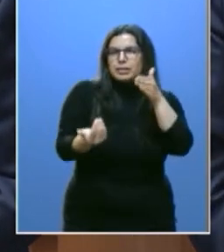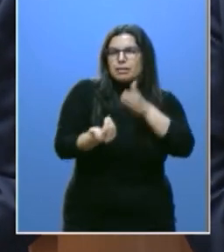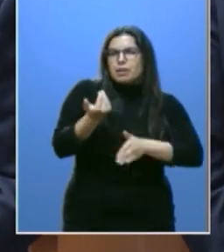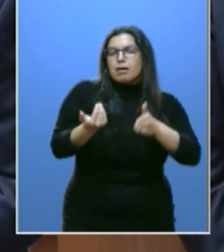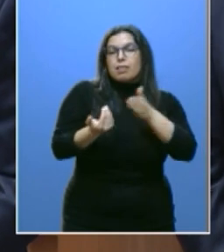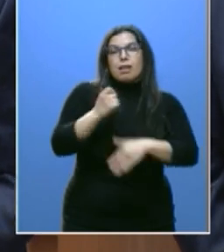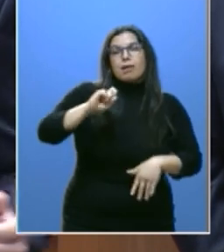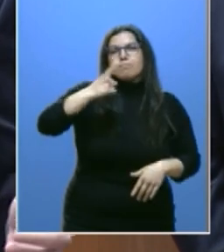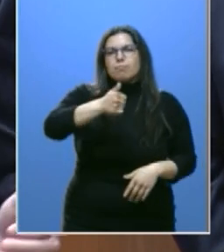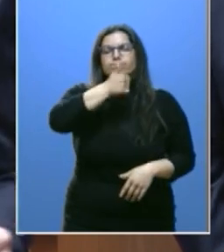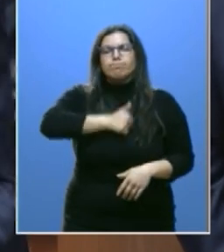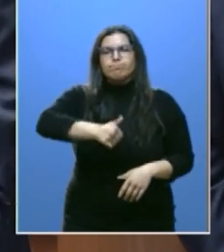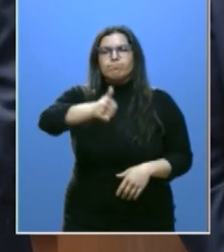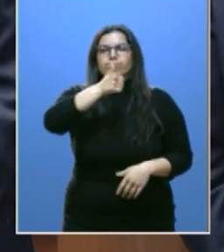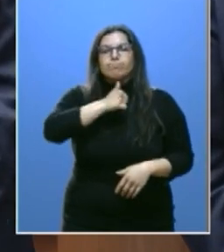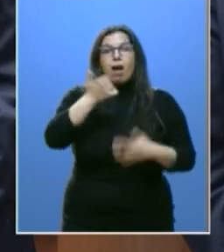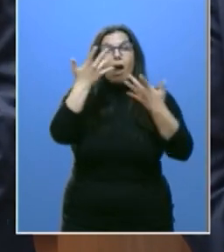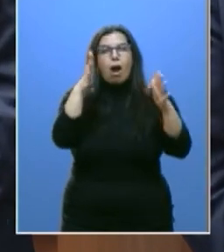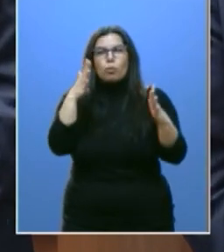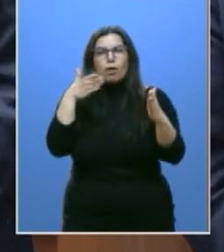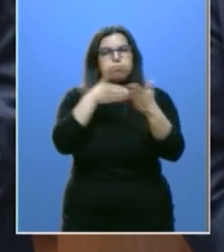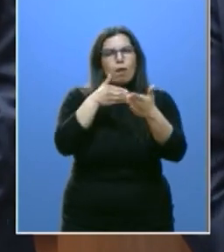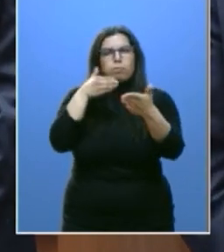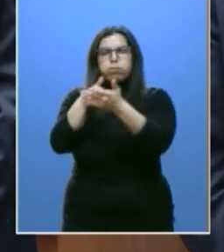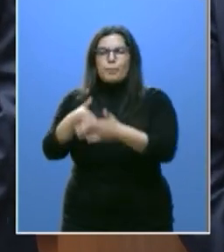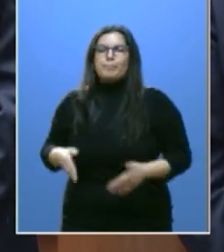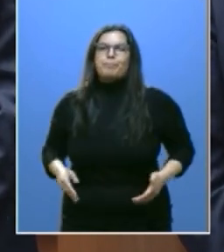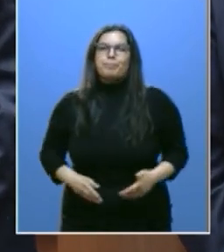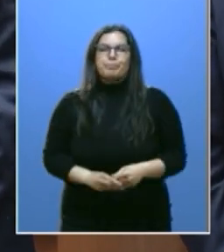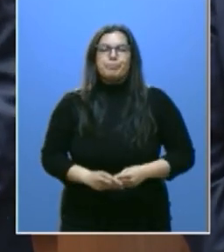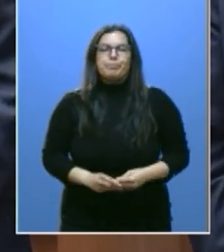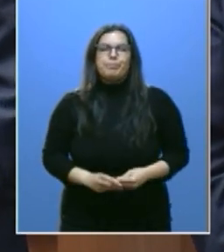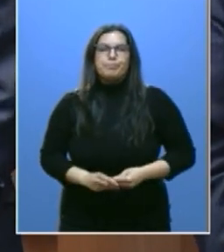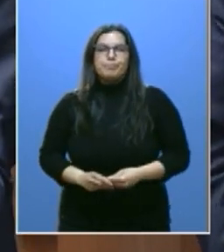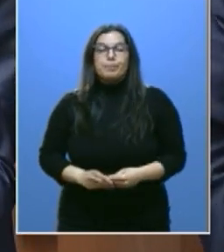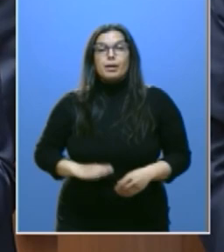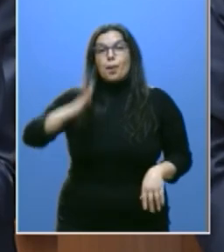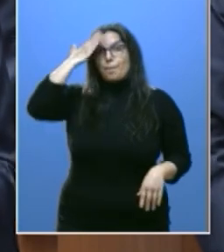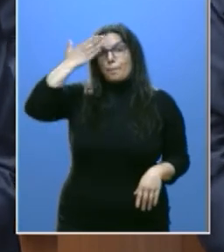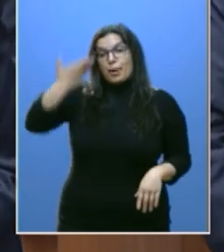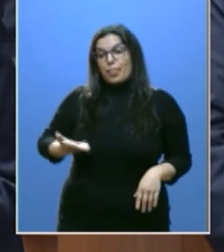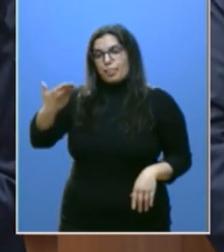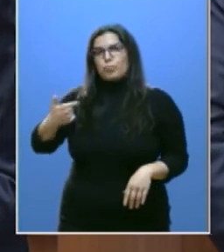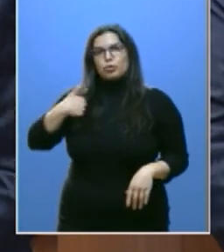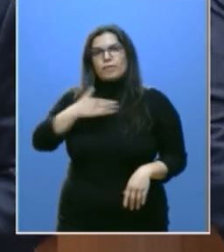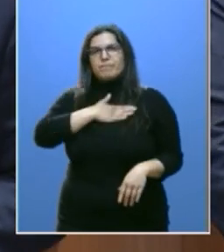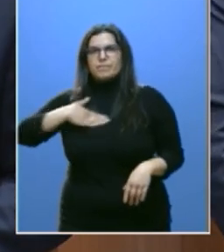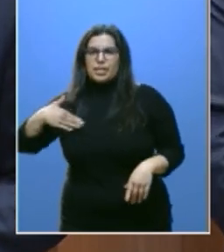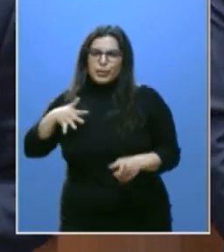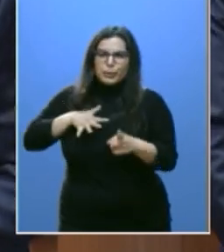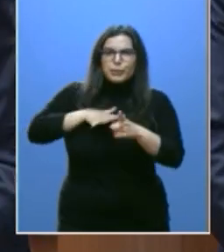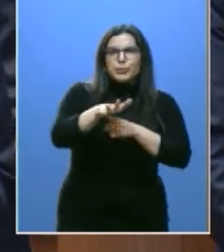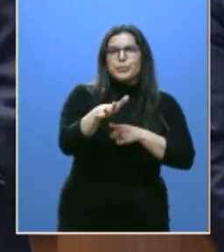todo, con resistencia ante las dificultades. Unos principios que quiero aplicar en esta apasionante